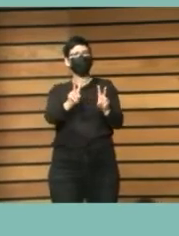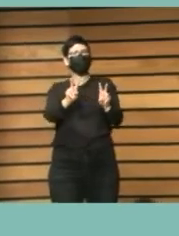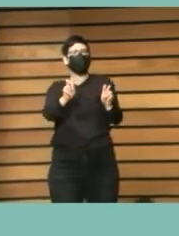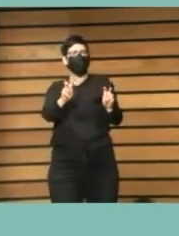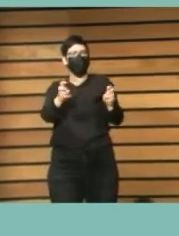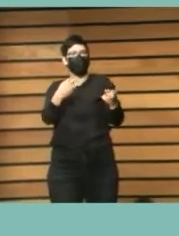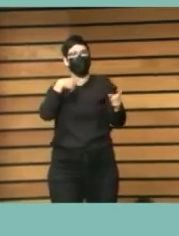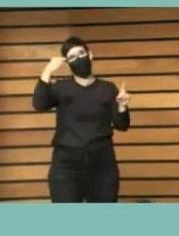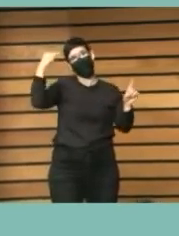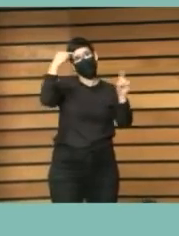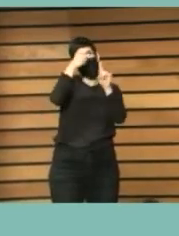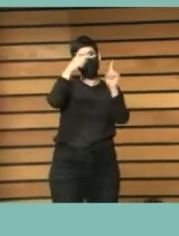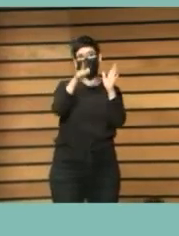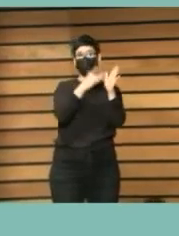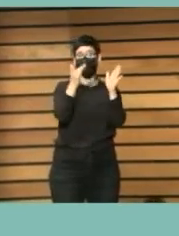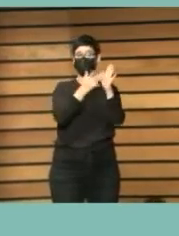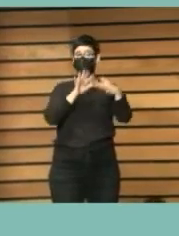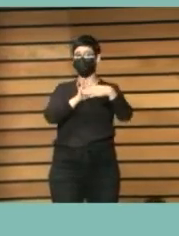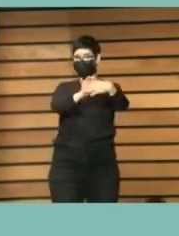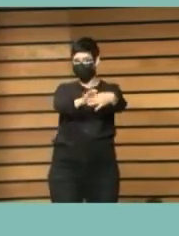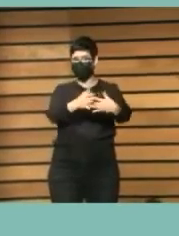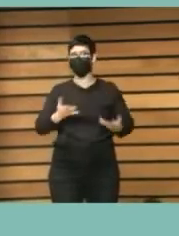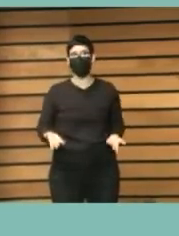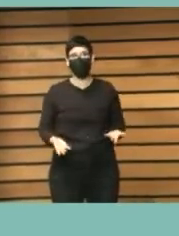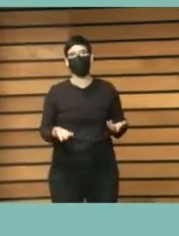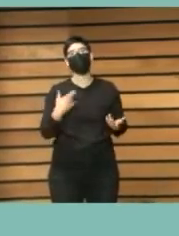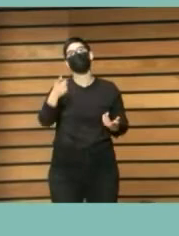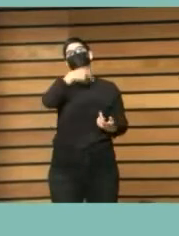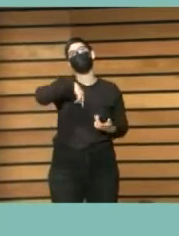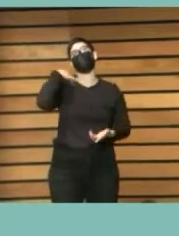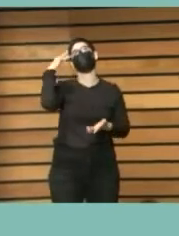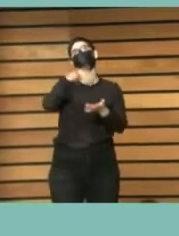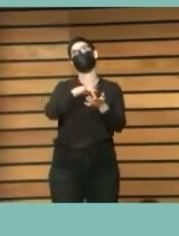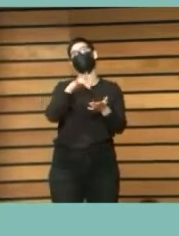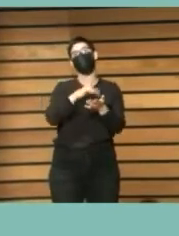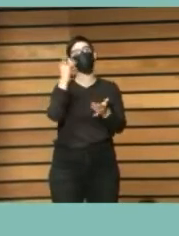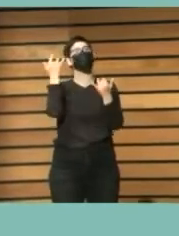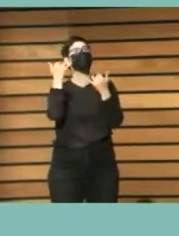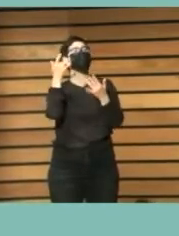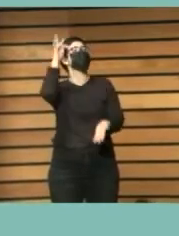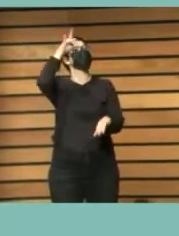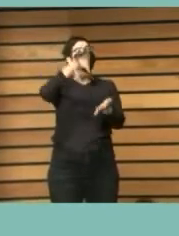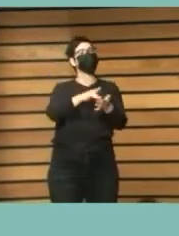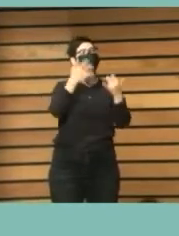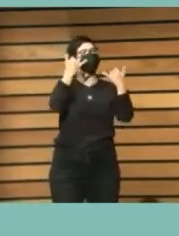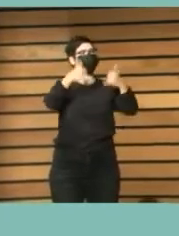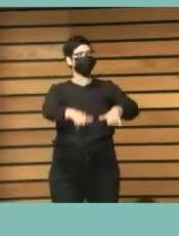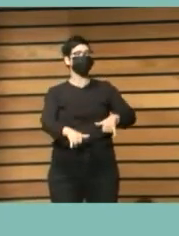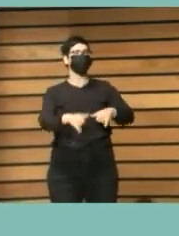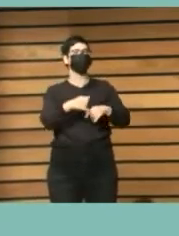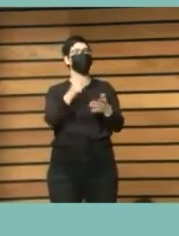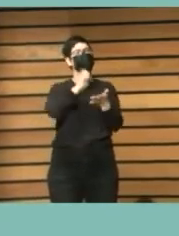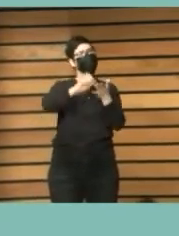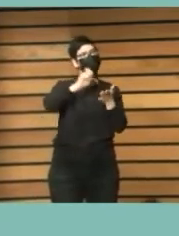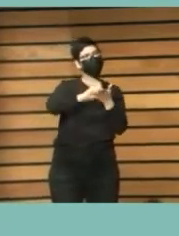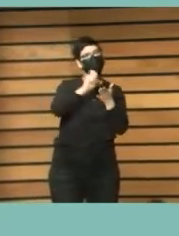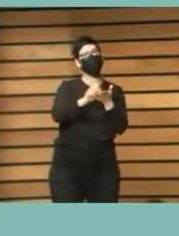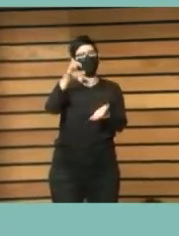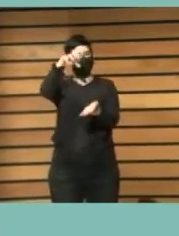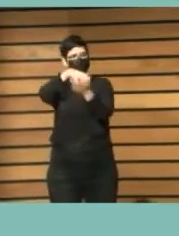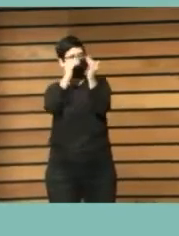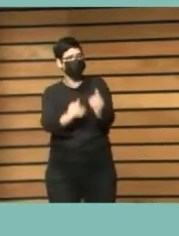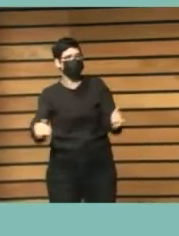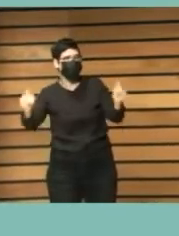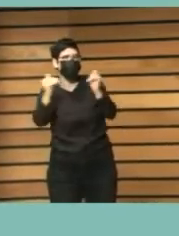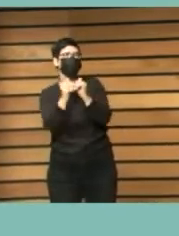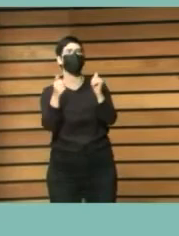objetivos de la agenda pues no sé hemos celebrado el día de las escritoras y hemos creado un centro de interés de igualdad y tenemos exposiciones temáticas